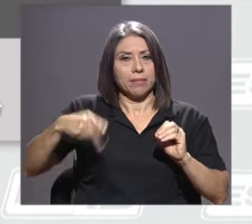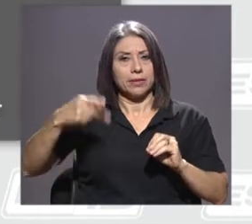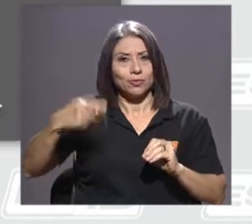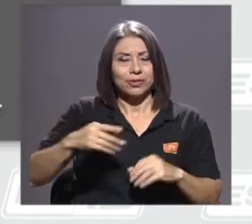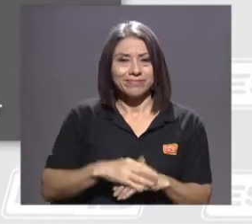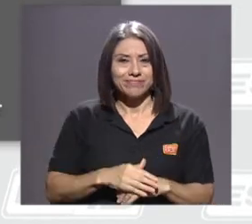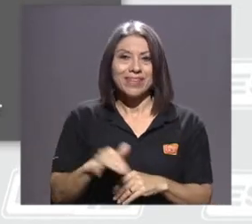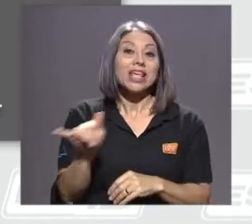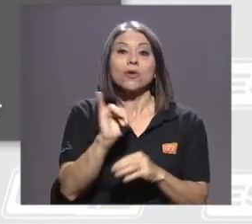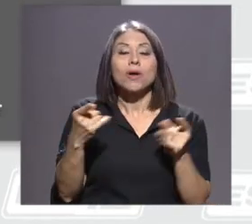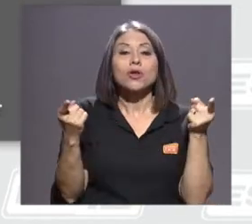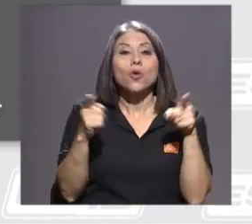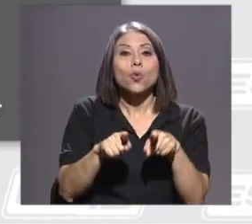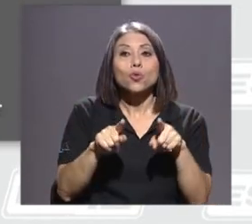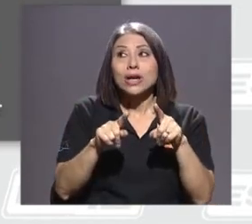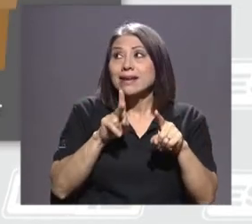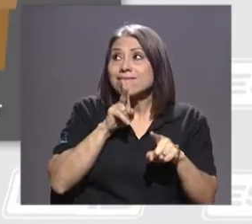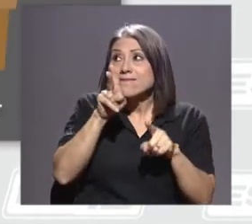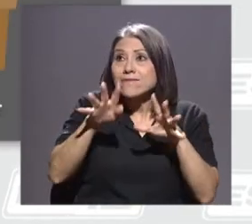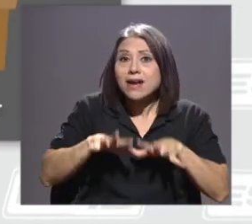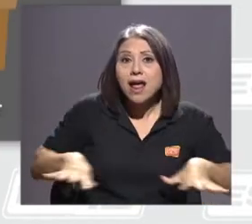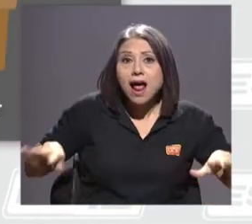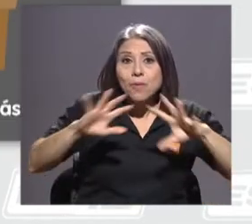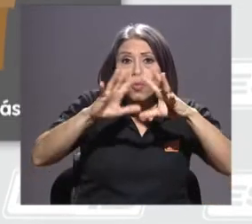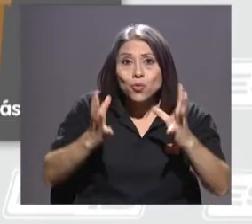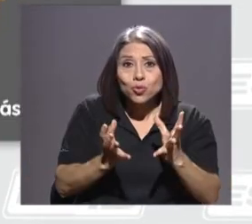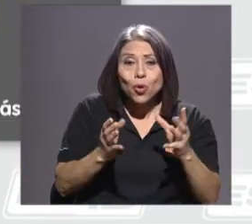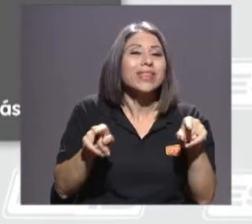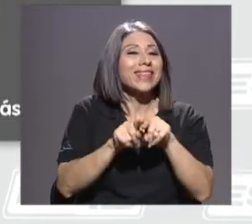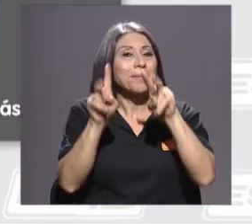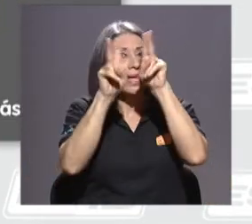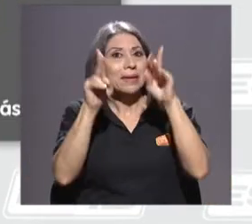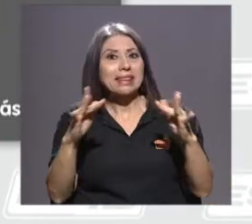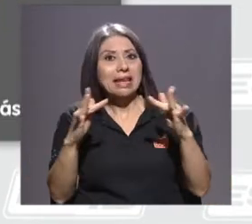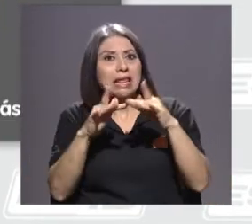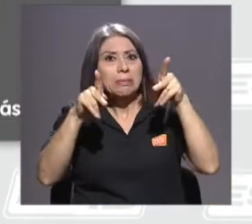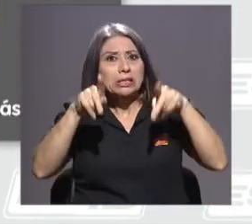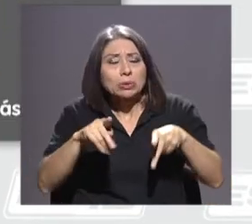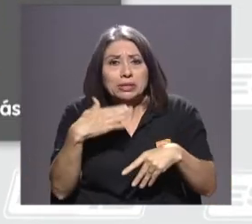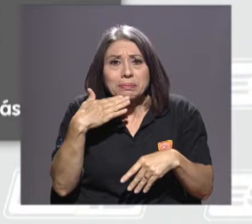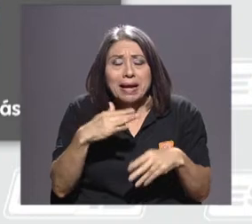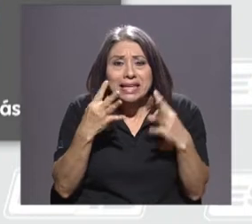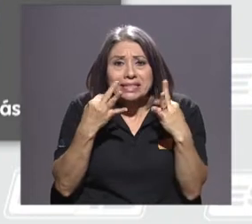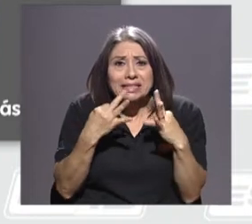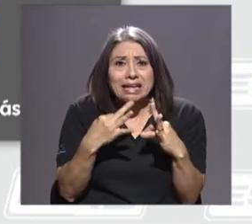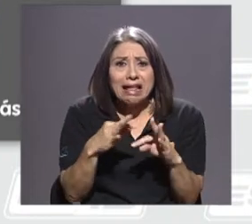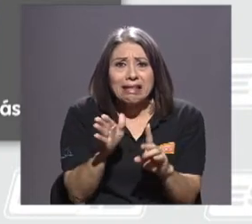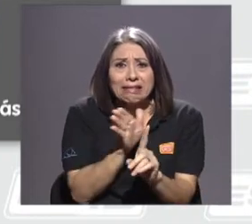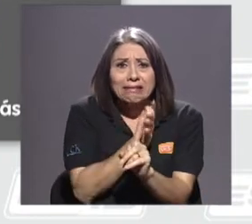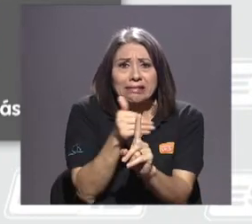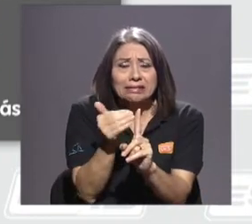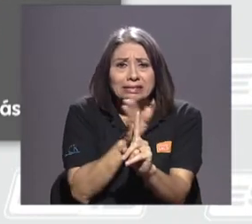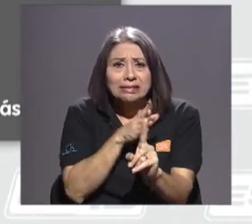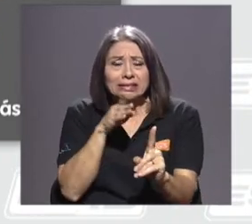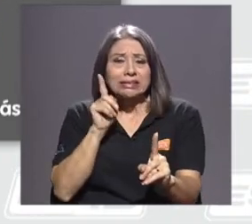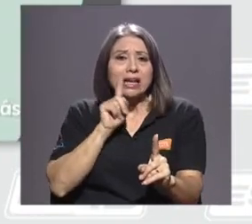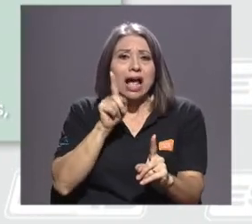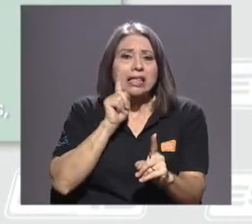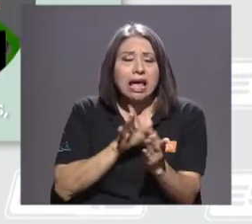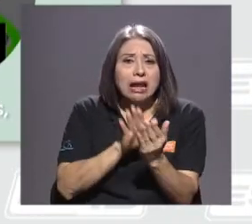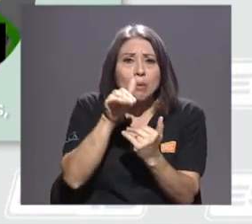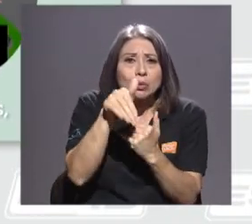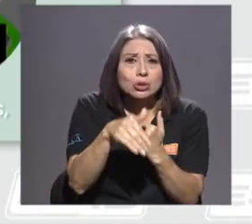Al igual que ocurre en el mundo real, en el mundo de Internet hay villanos que tratan de engañar, agredir y abusar de los demás.